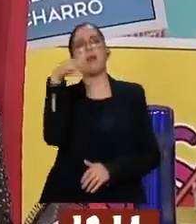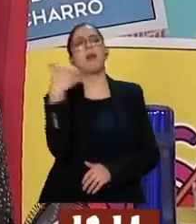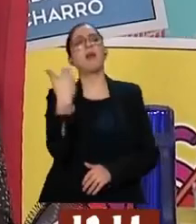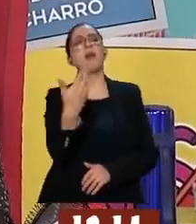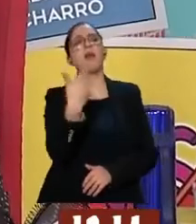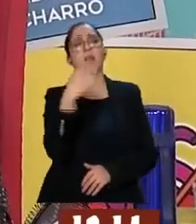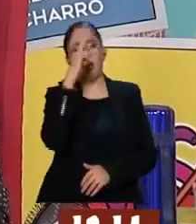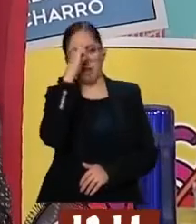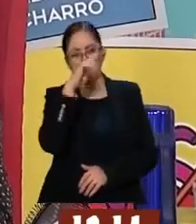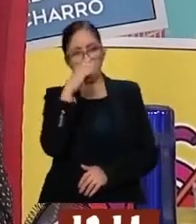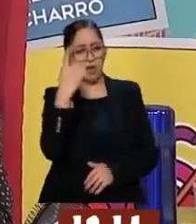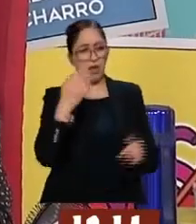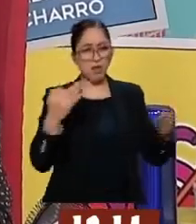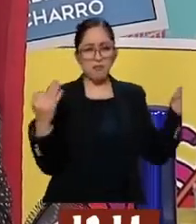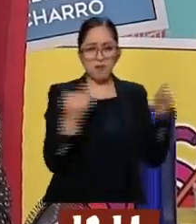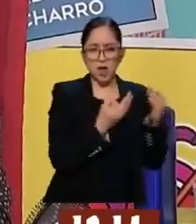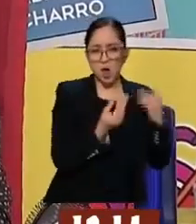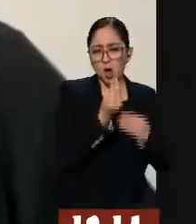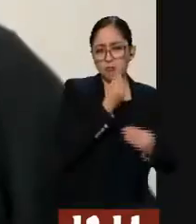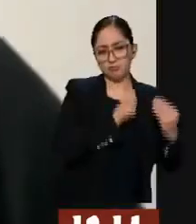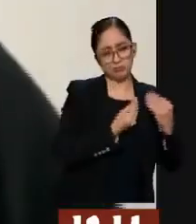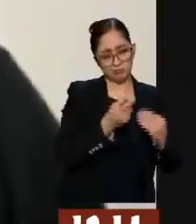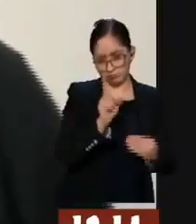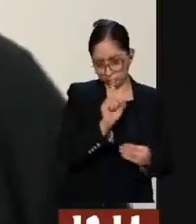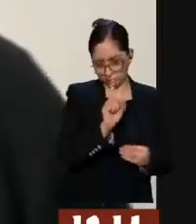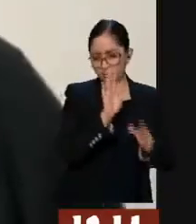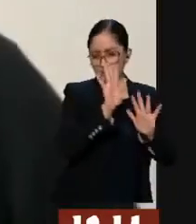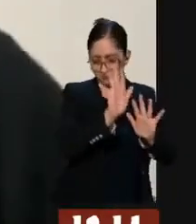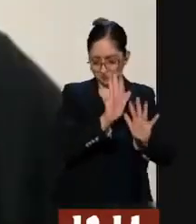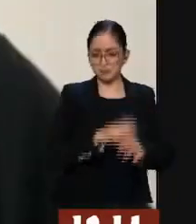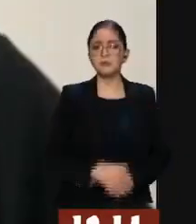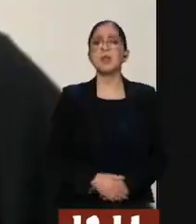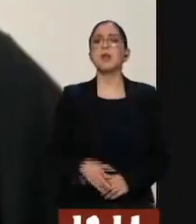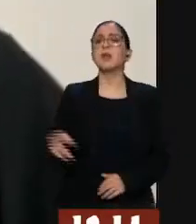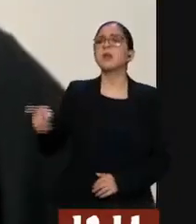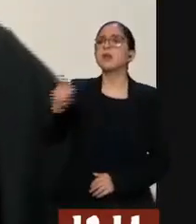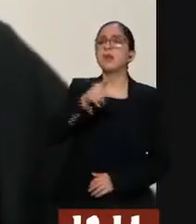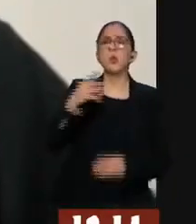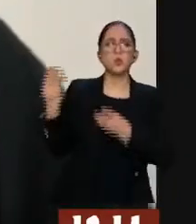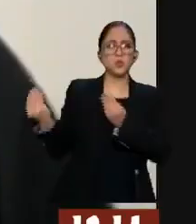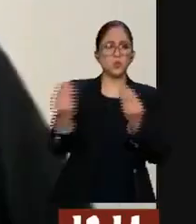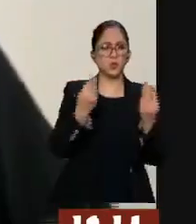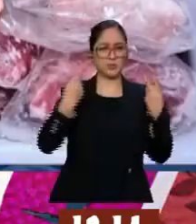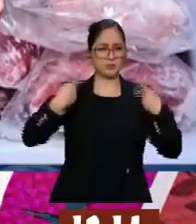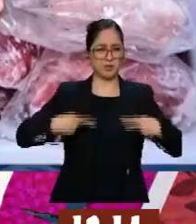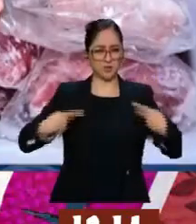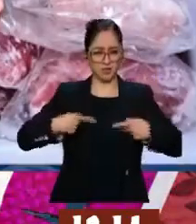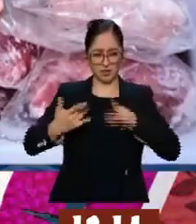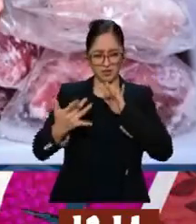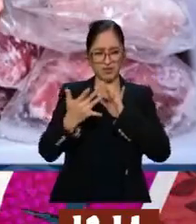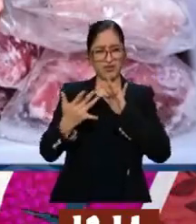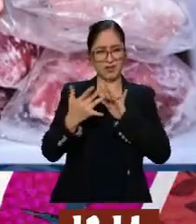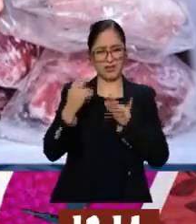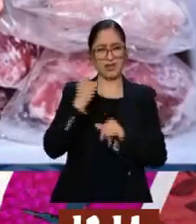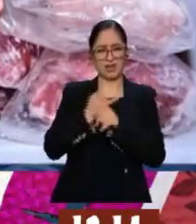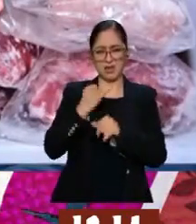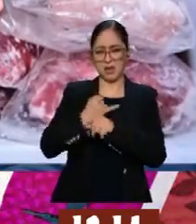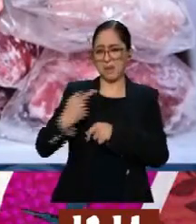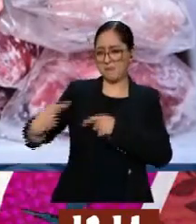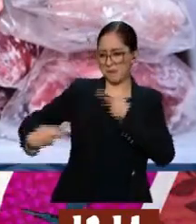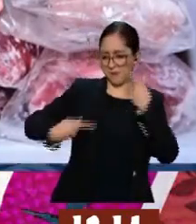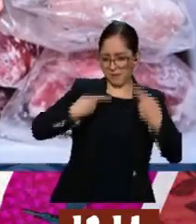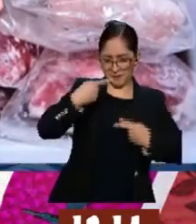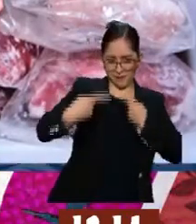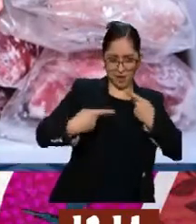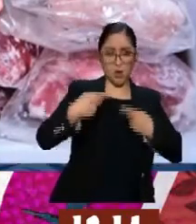para empezar, este tema empezó porque me preguntan mucho en las redes sociales si los alimentos congelados pierden nutrientes,